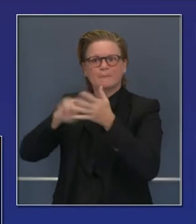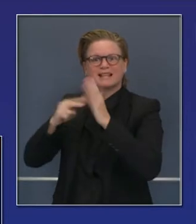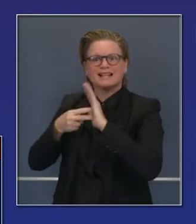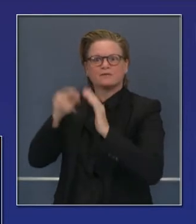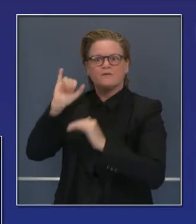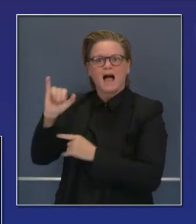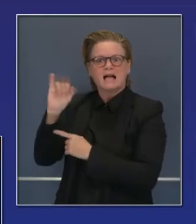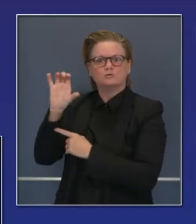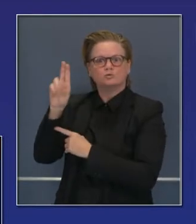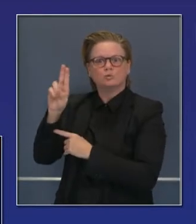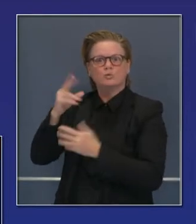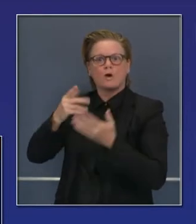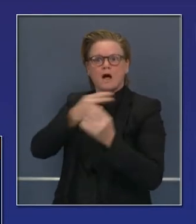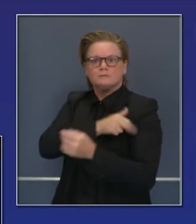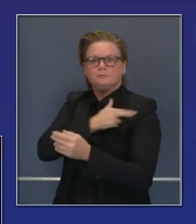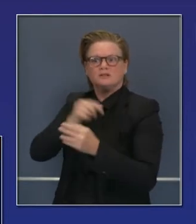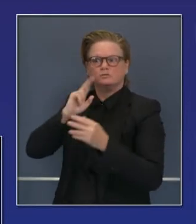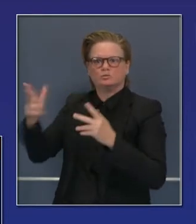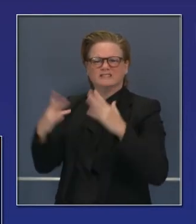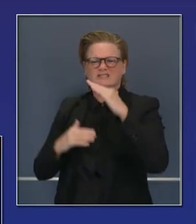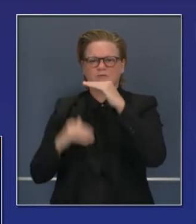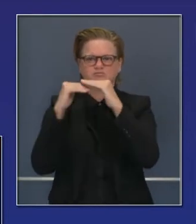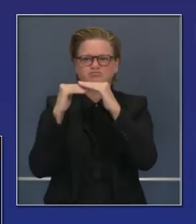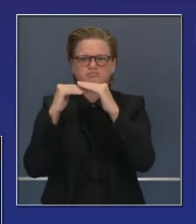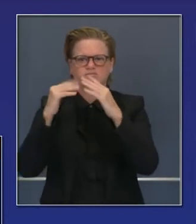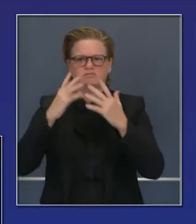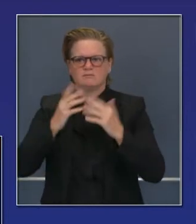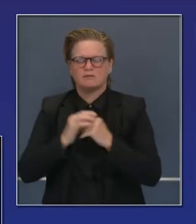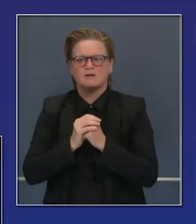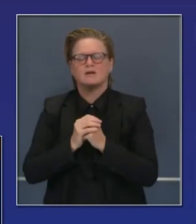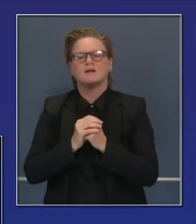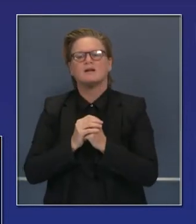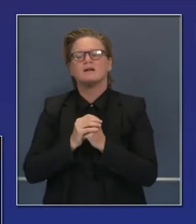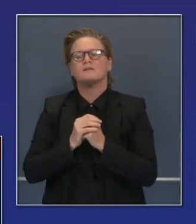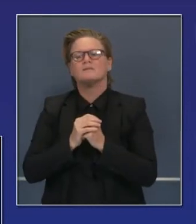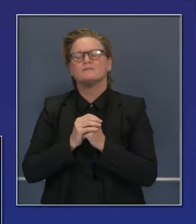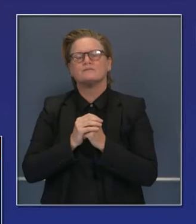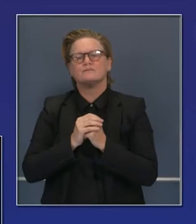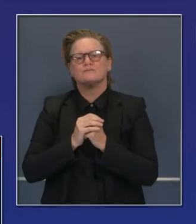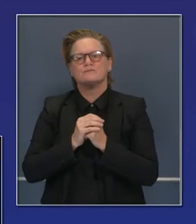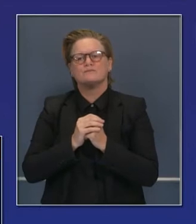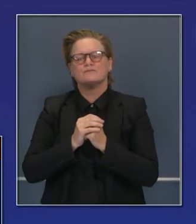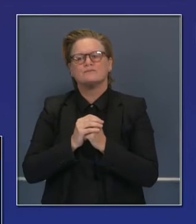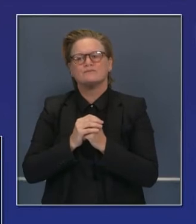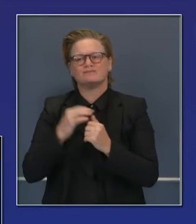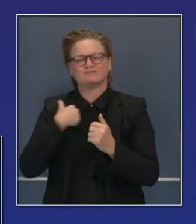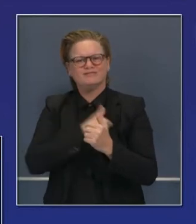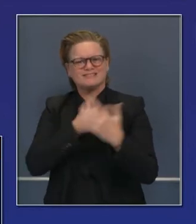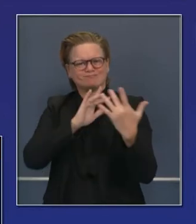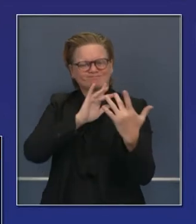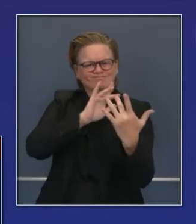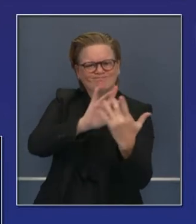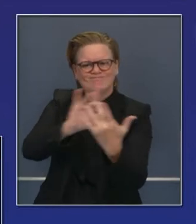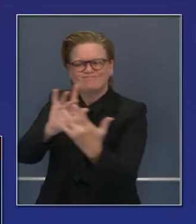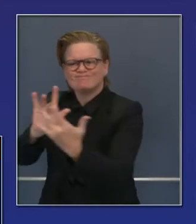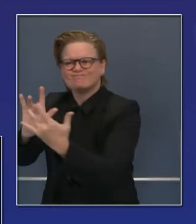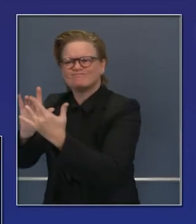aglomeración de personas que va en contra de los consejos de los peritos. Hemos estado hablando